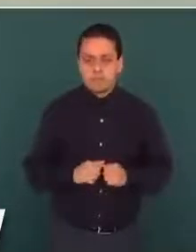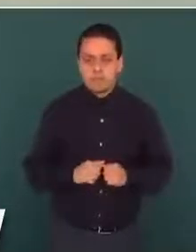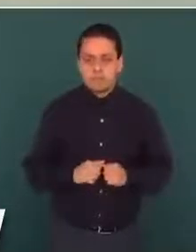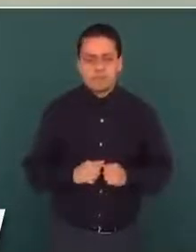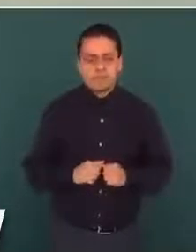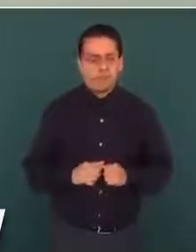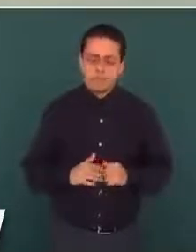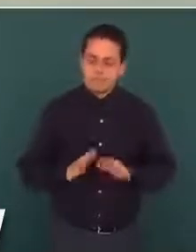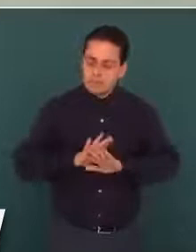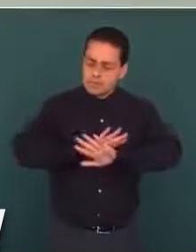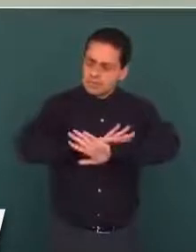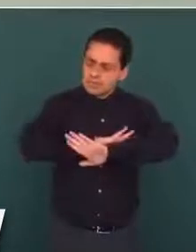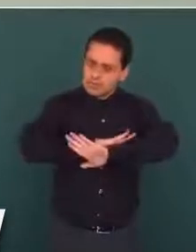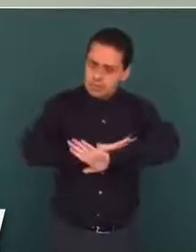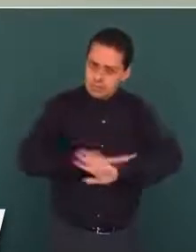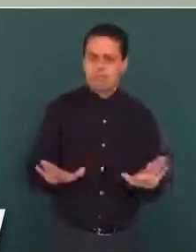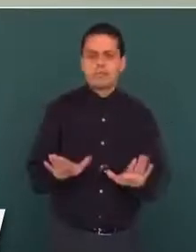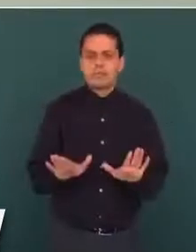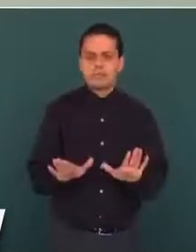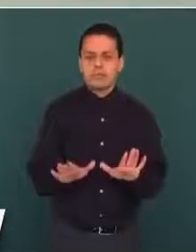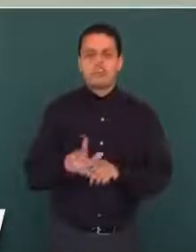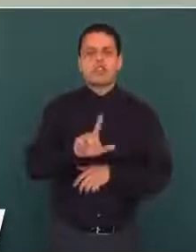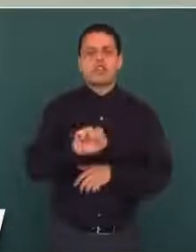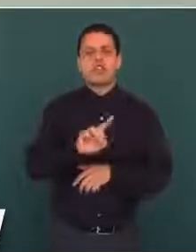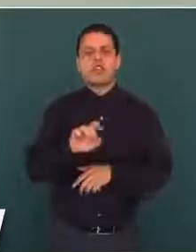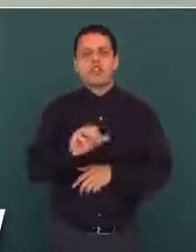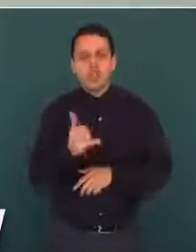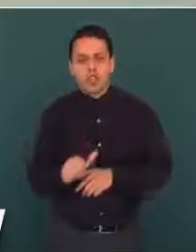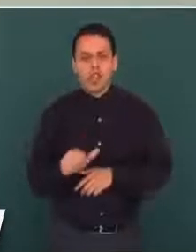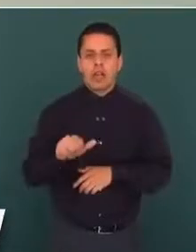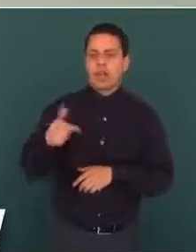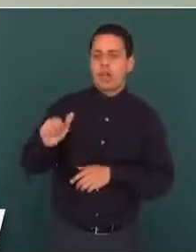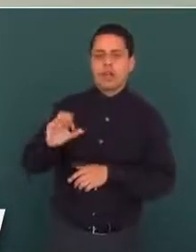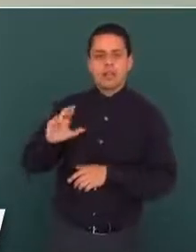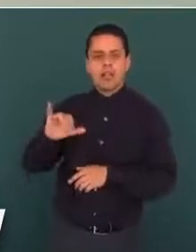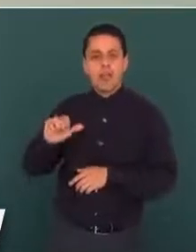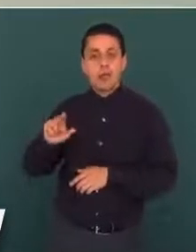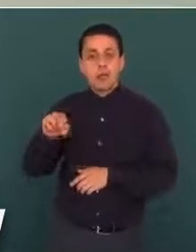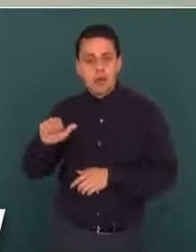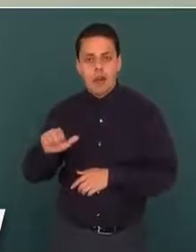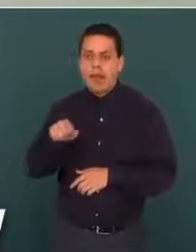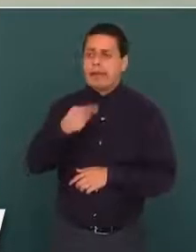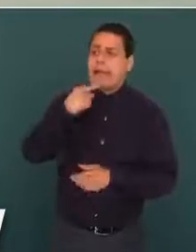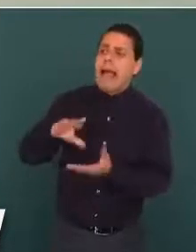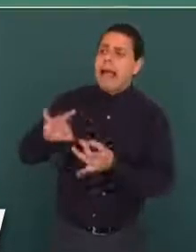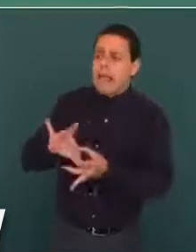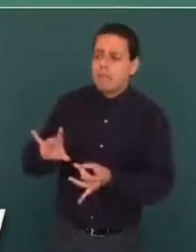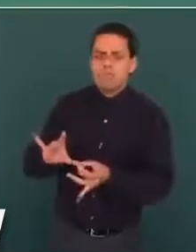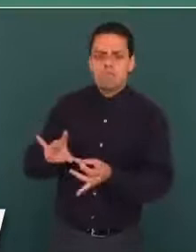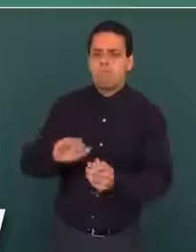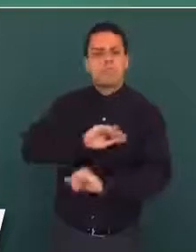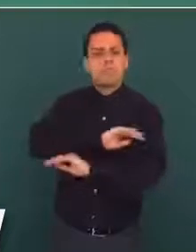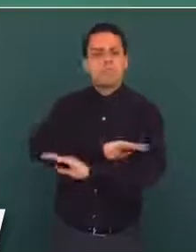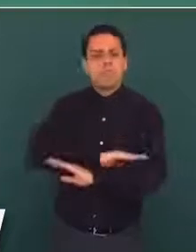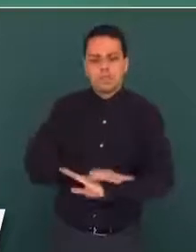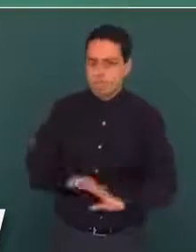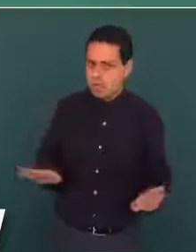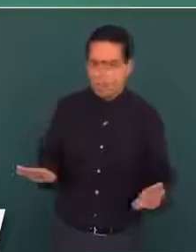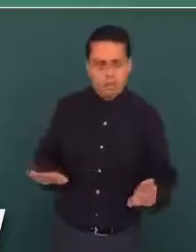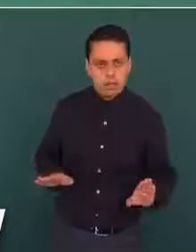Lozoya y García Lunas para que quede más claro,